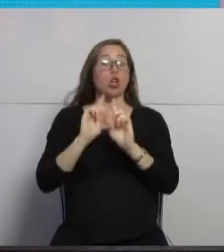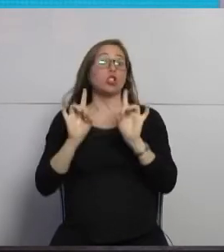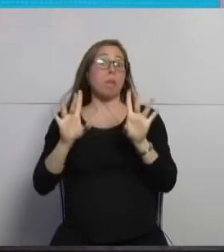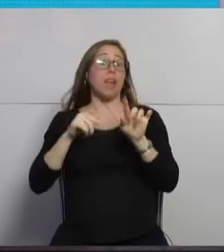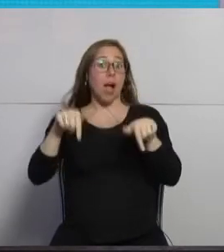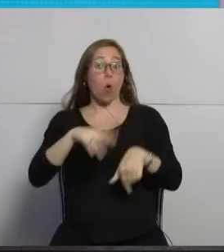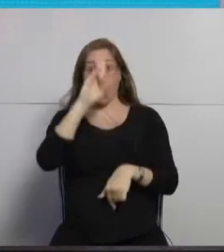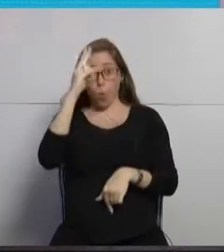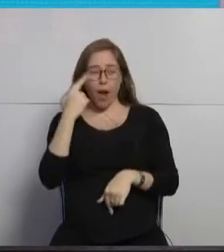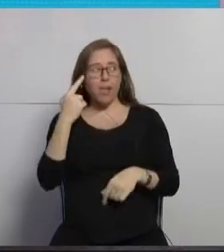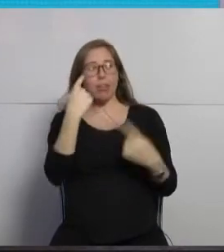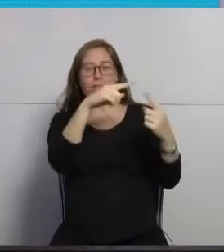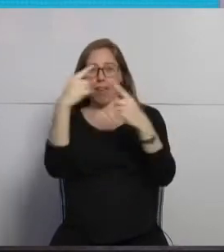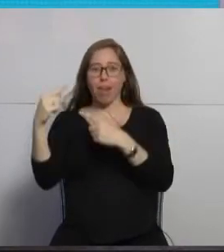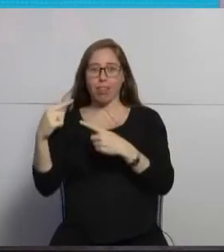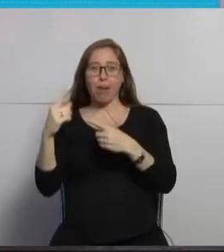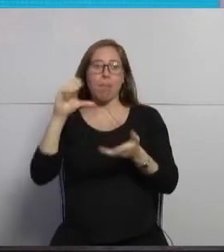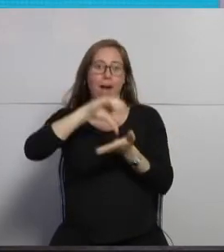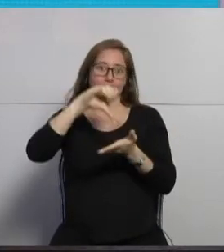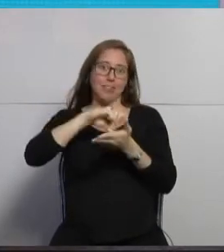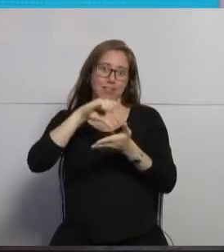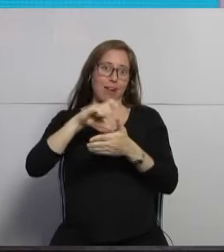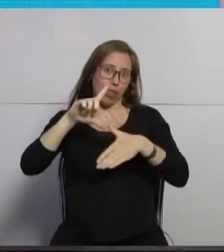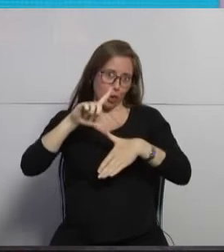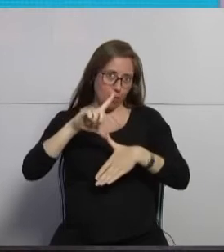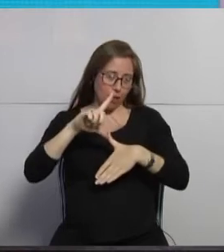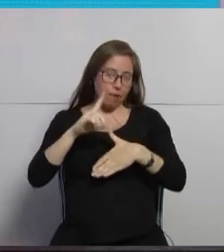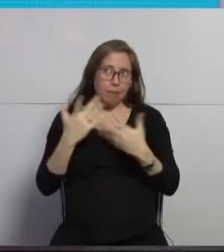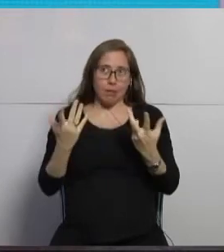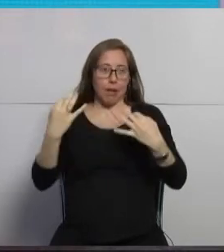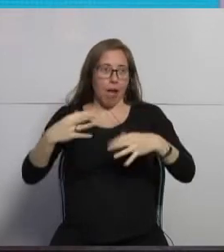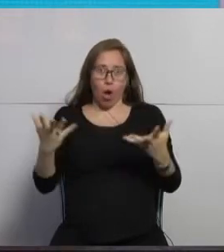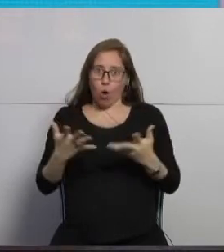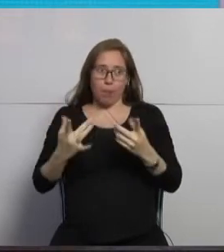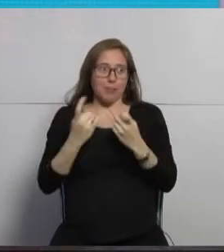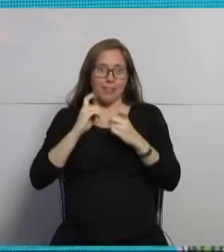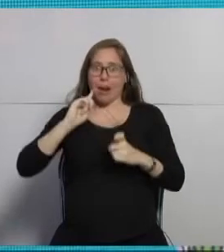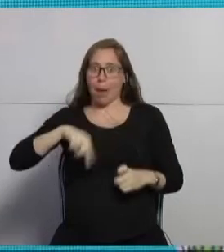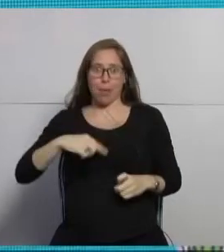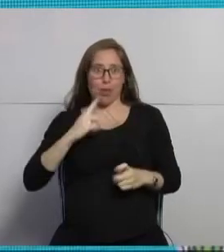en el resto de Latinoamérica asociado a los tiempos que hoy tenemos digamos